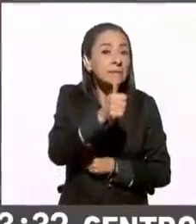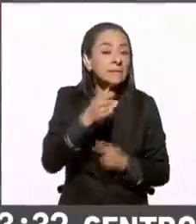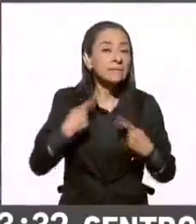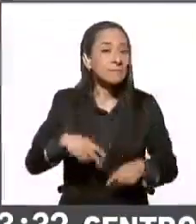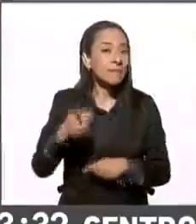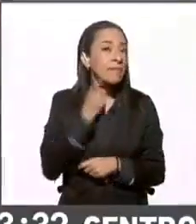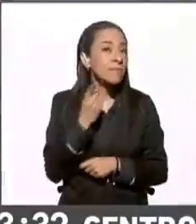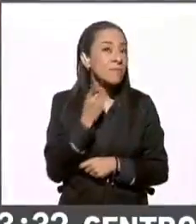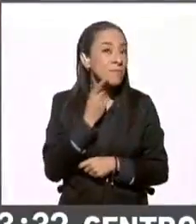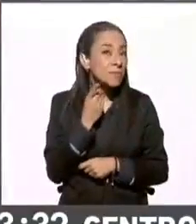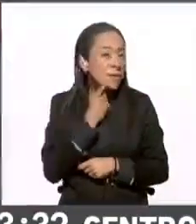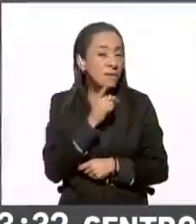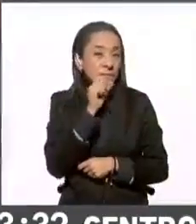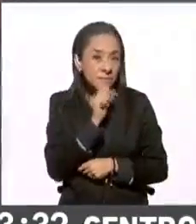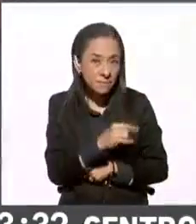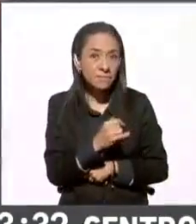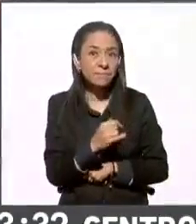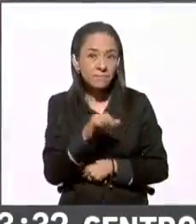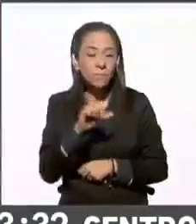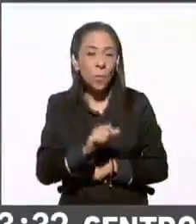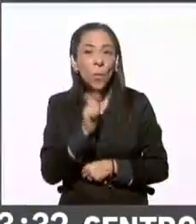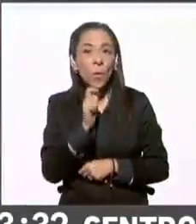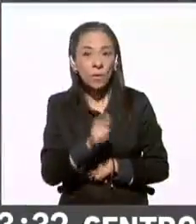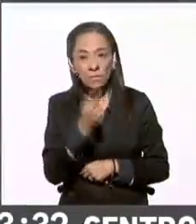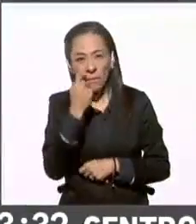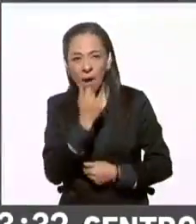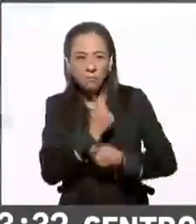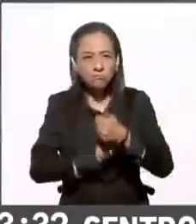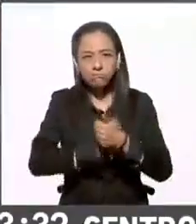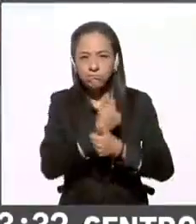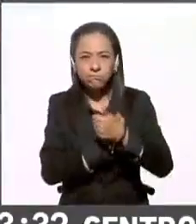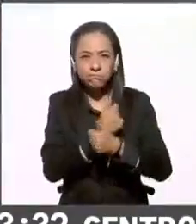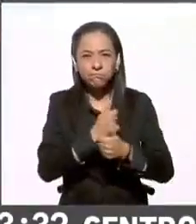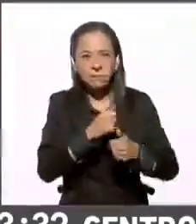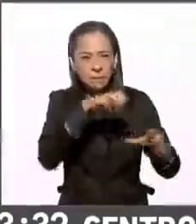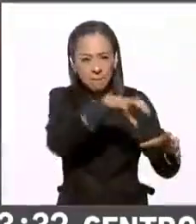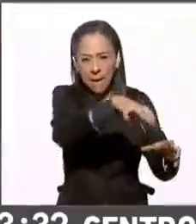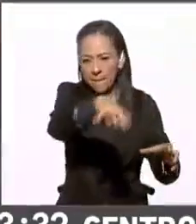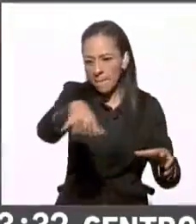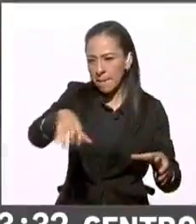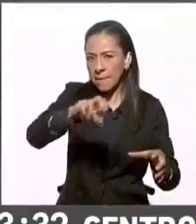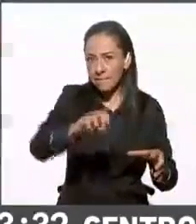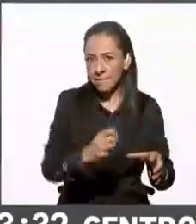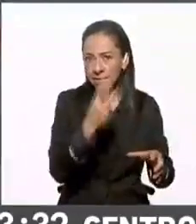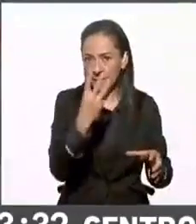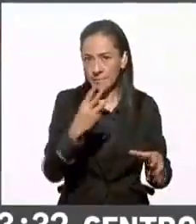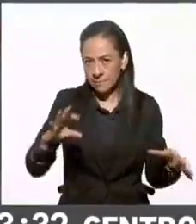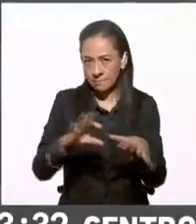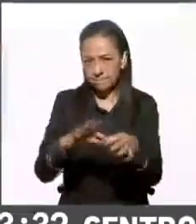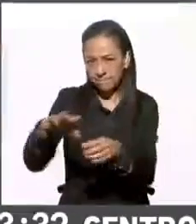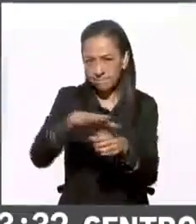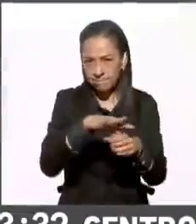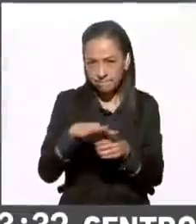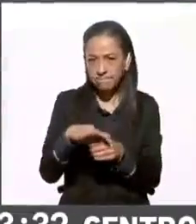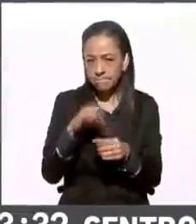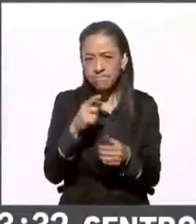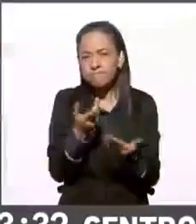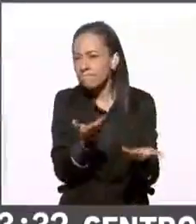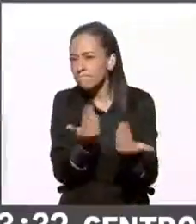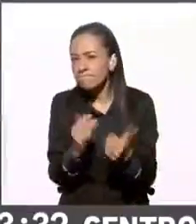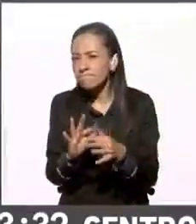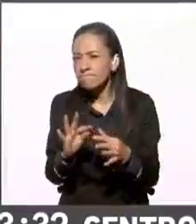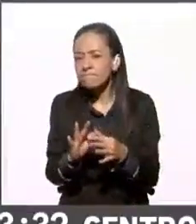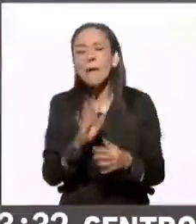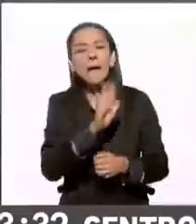los que se han disputado en los 33 distritos electorales, ¿qué nos puedes decir al respecto? En cuanto a los